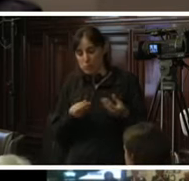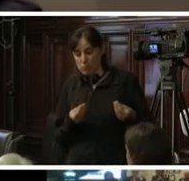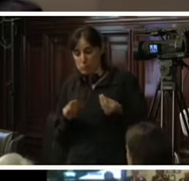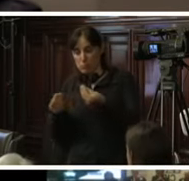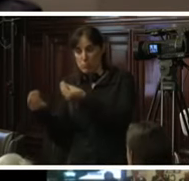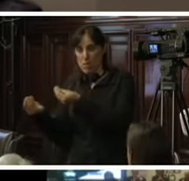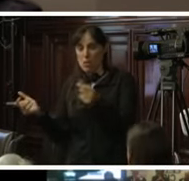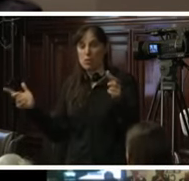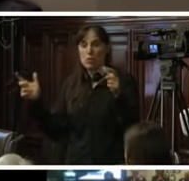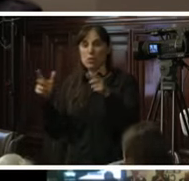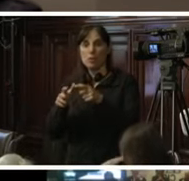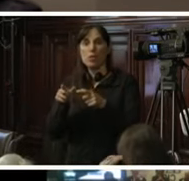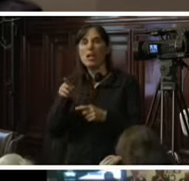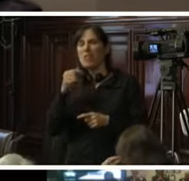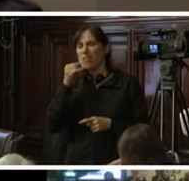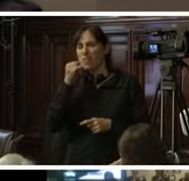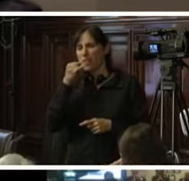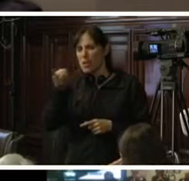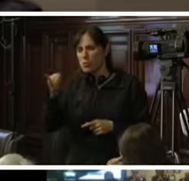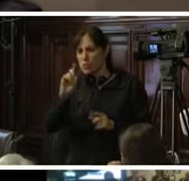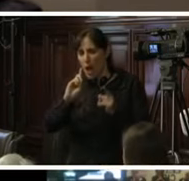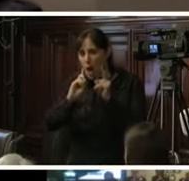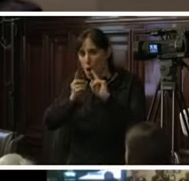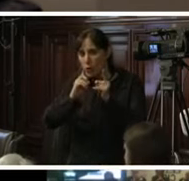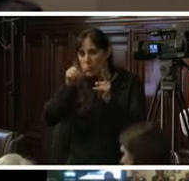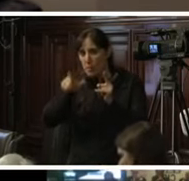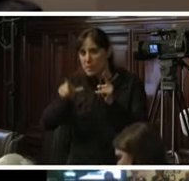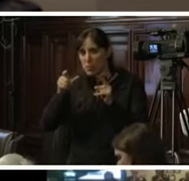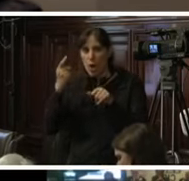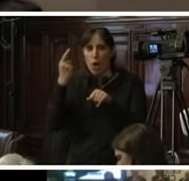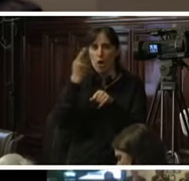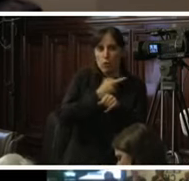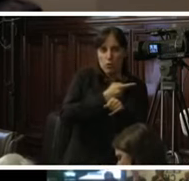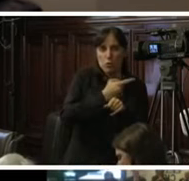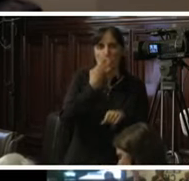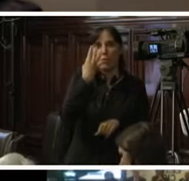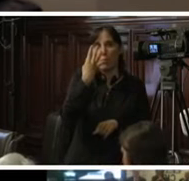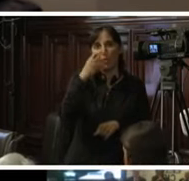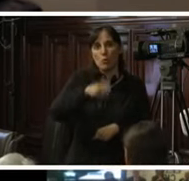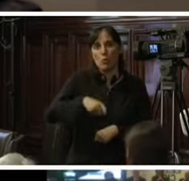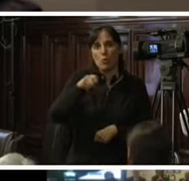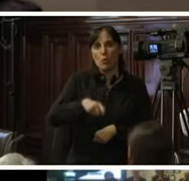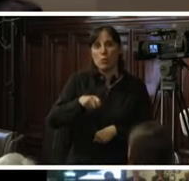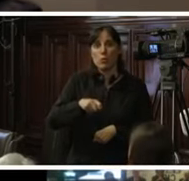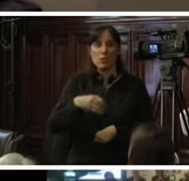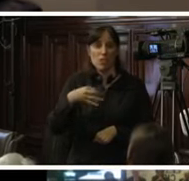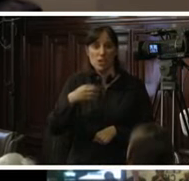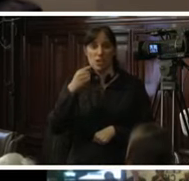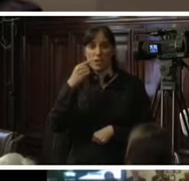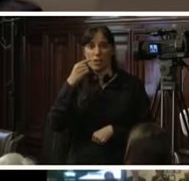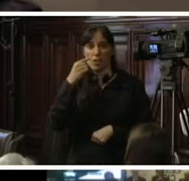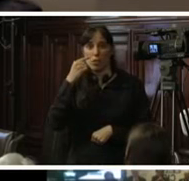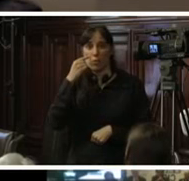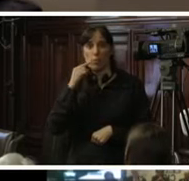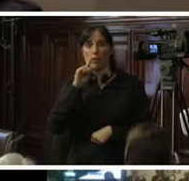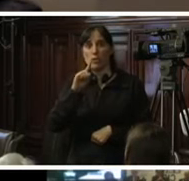que la denuncia de estas once personas contra los cuatro magistrados es la número ciento diez del